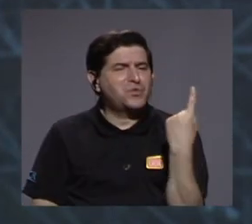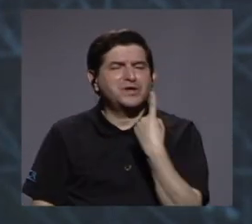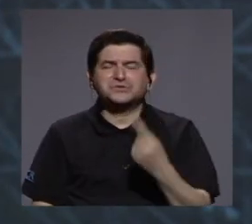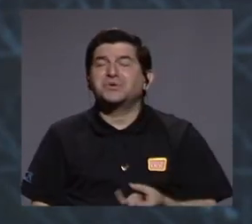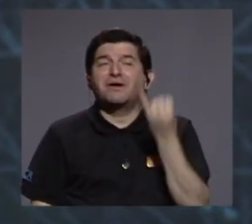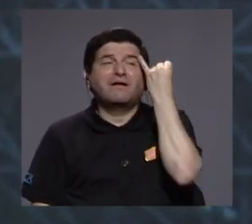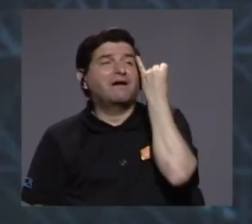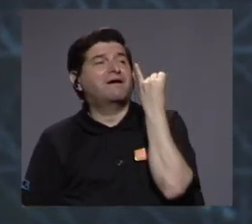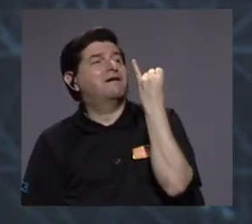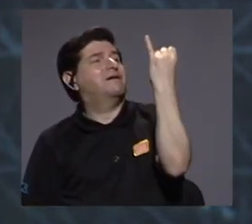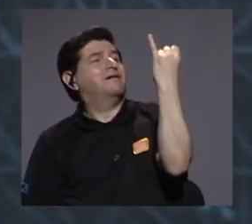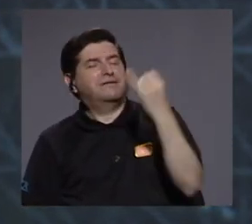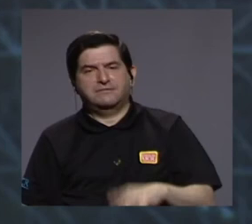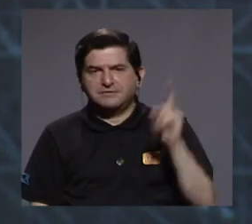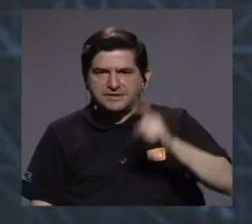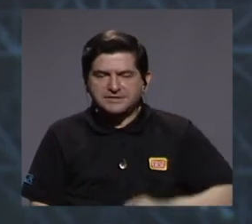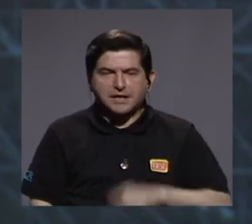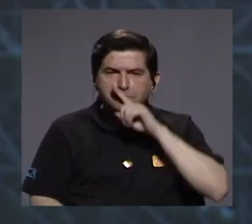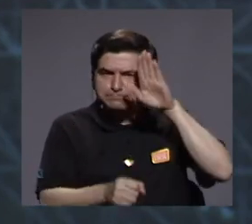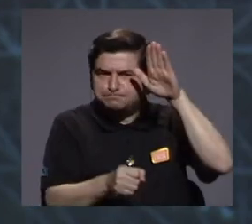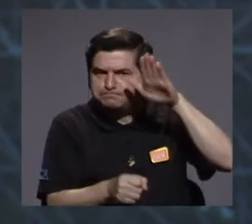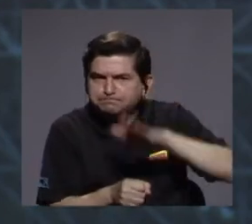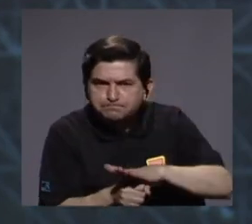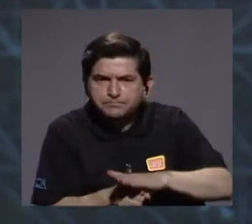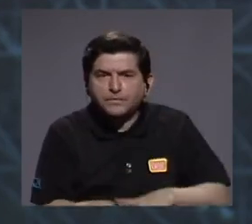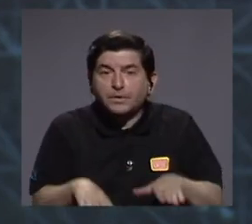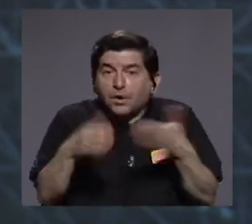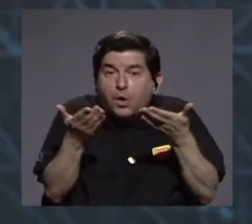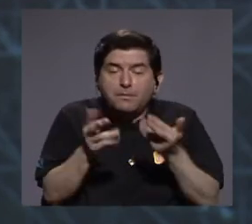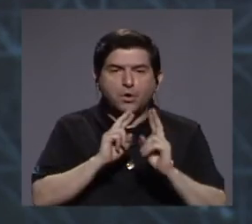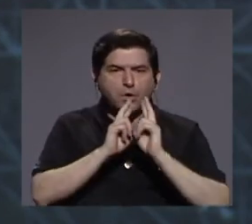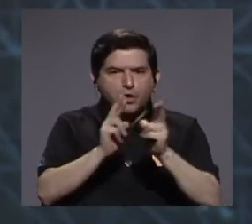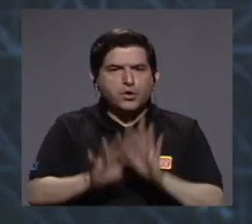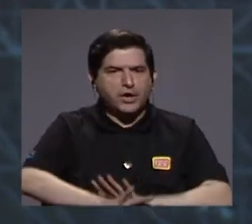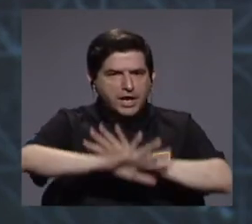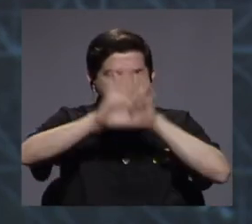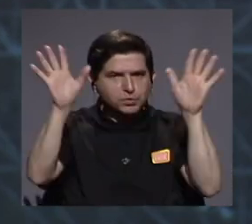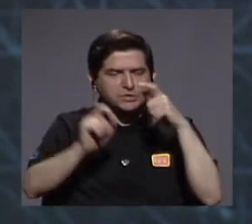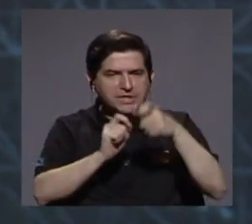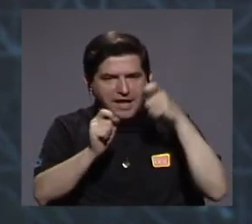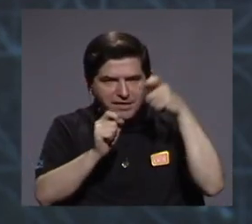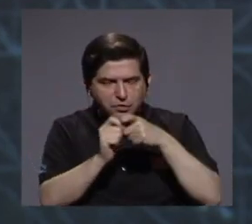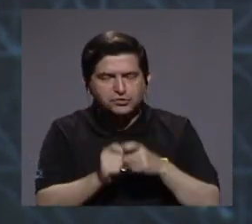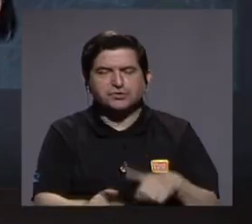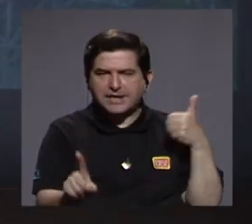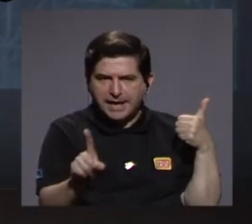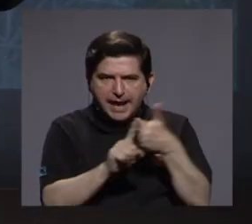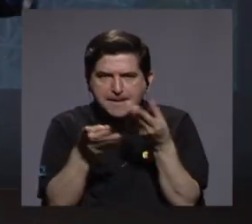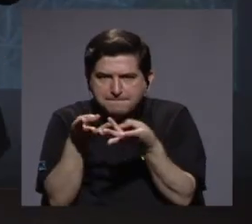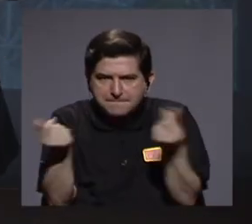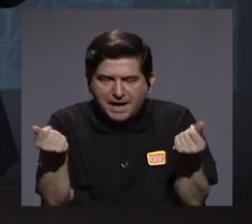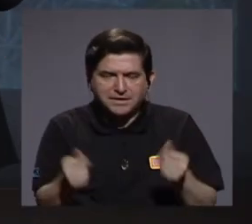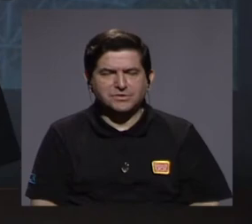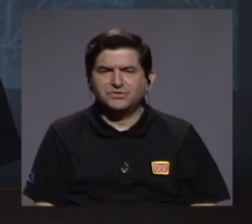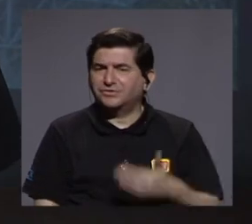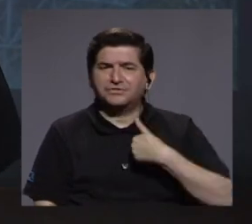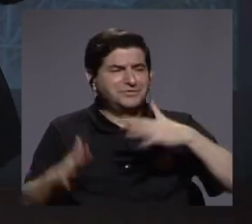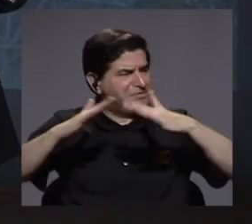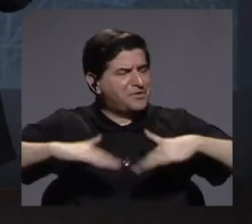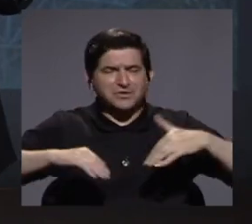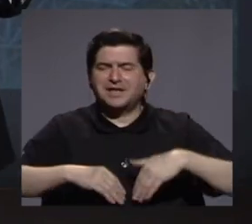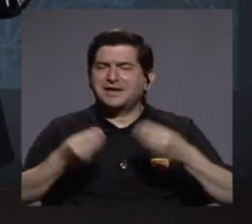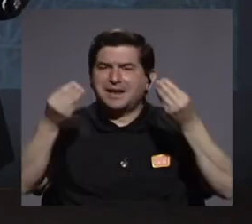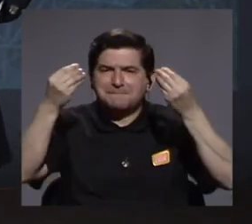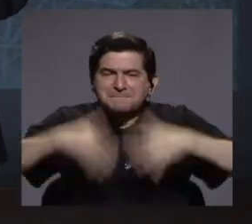en ideales, sino que tenemos que aterrizarlo en resultados claros, concretos y de impacto. No tenemos espacio para